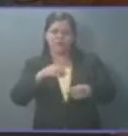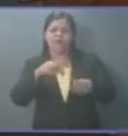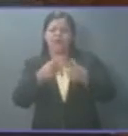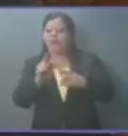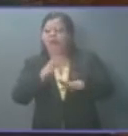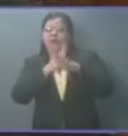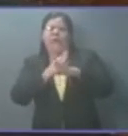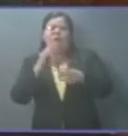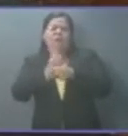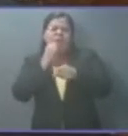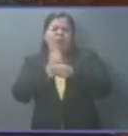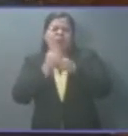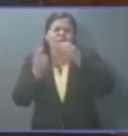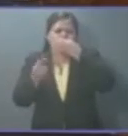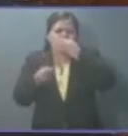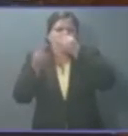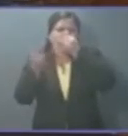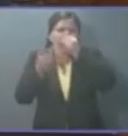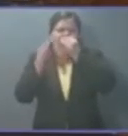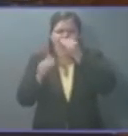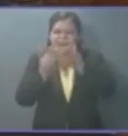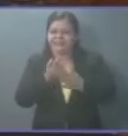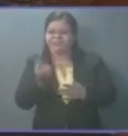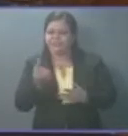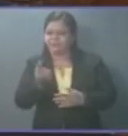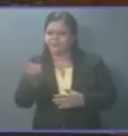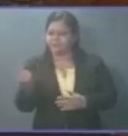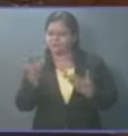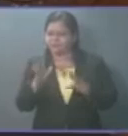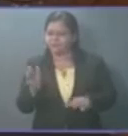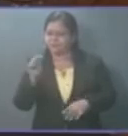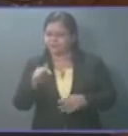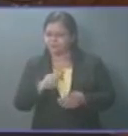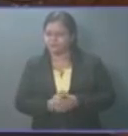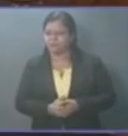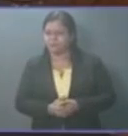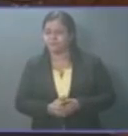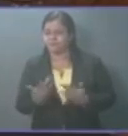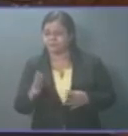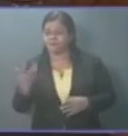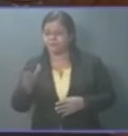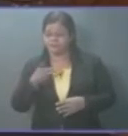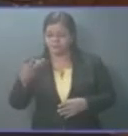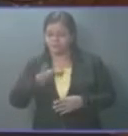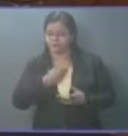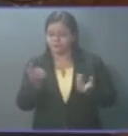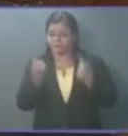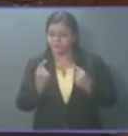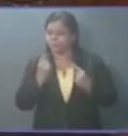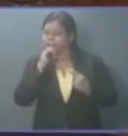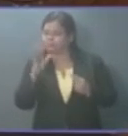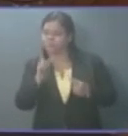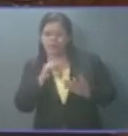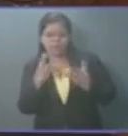se dé contra las instalaciones y contra la gente que esté allá adentro. Hemos recibido denuncias de que no